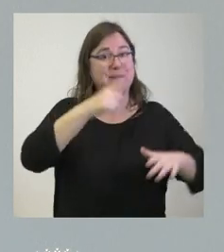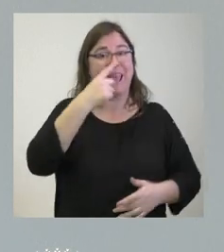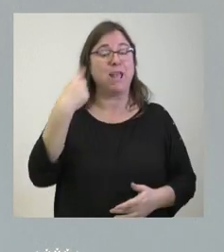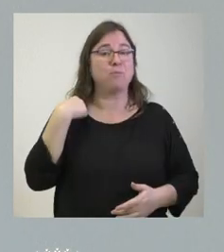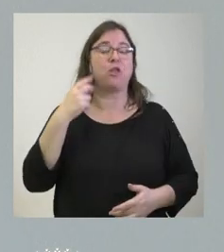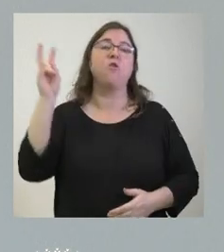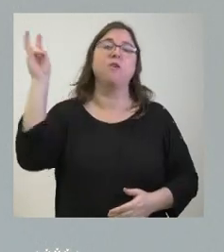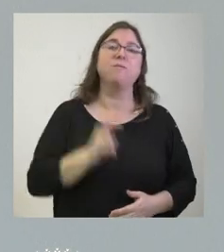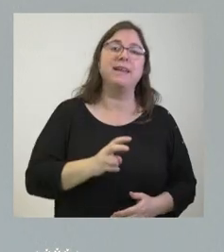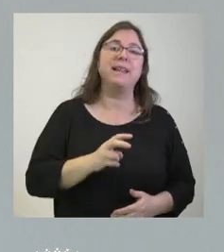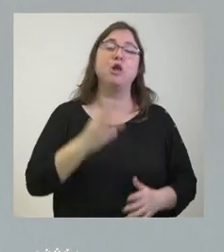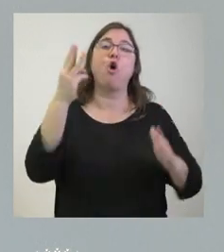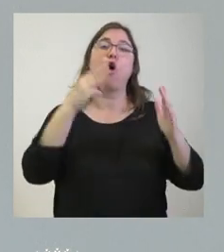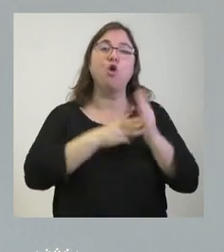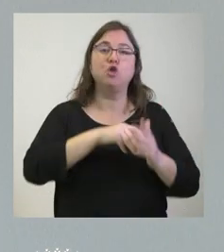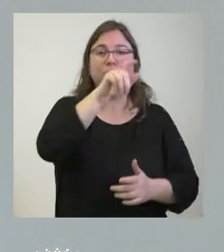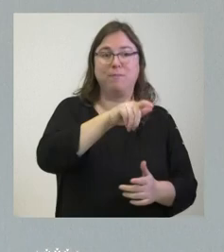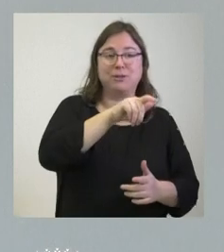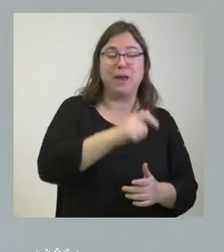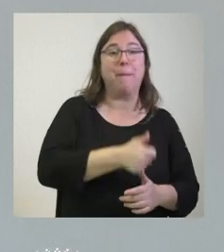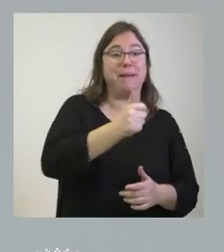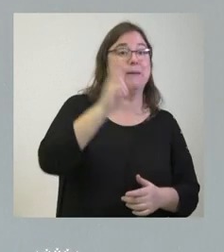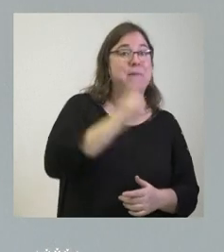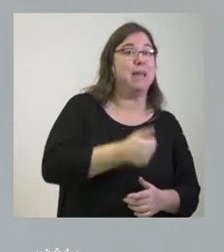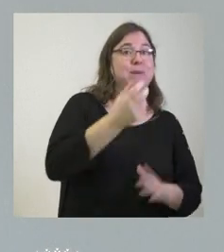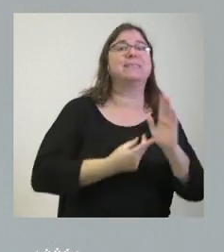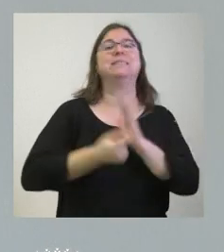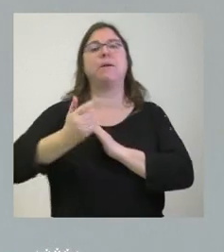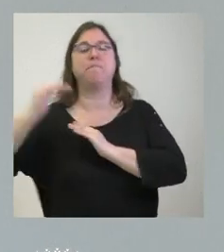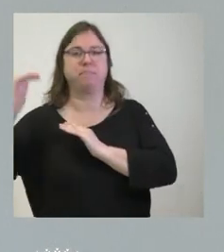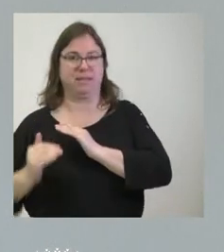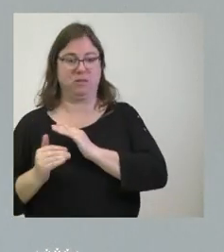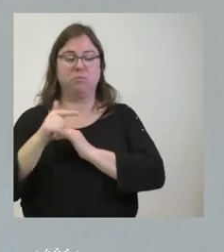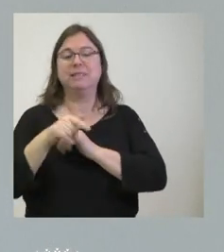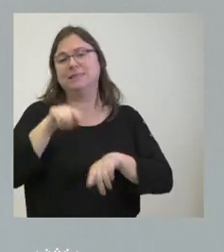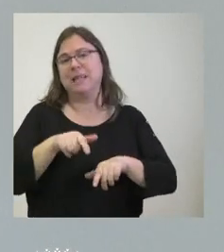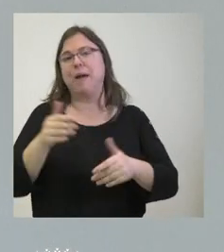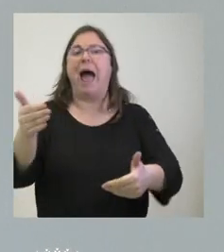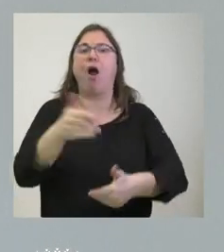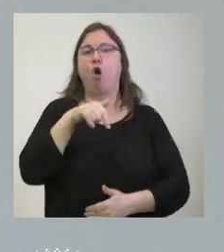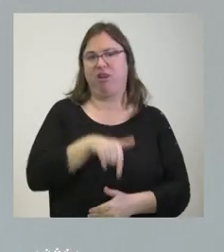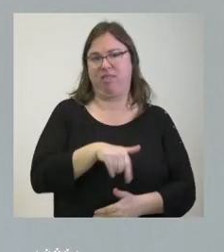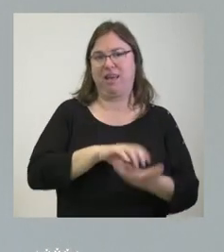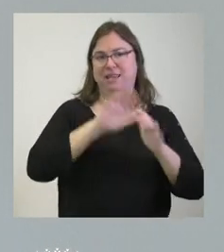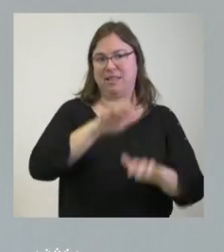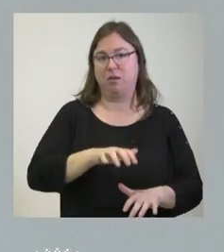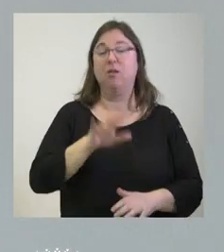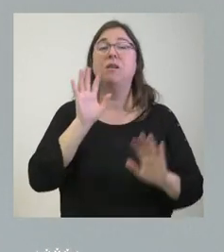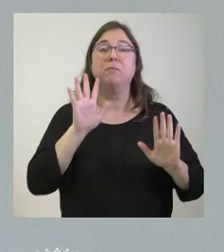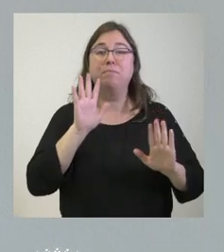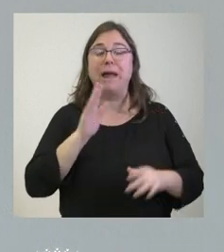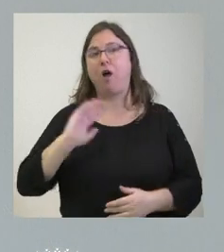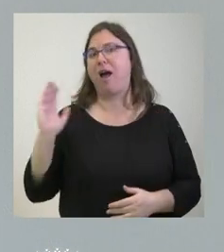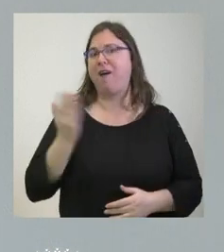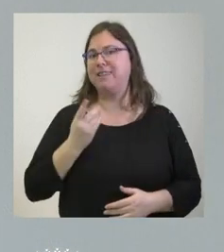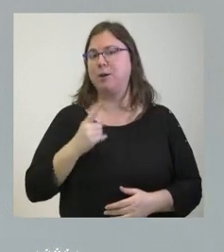.000 personas más de las que se fueron por tanto la NUCE es una comunidad de acogida y este es un elemento importante pero esto no nos debe hacer perder de vista